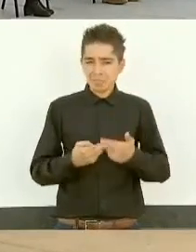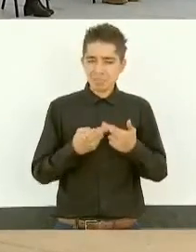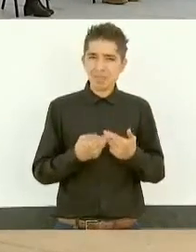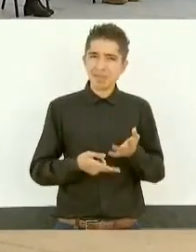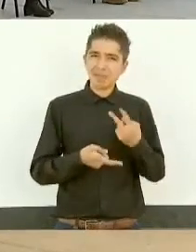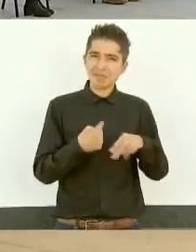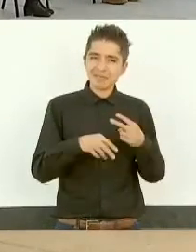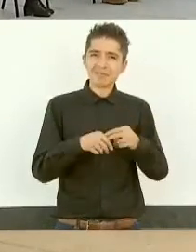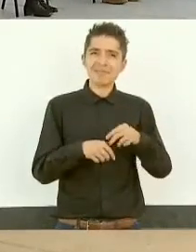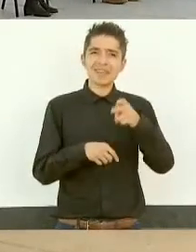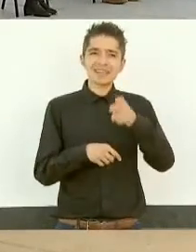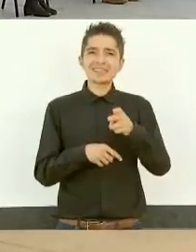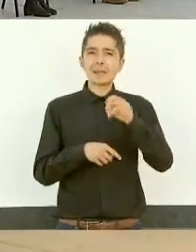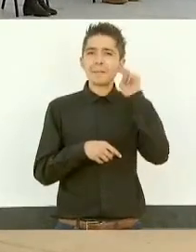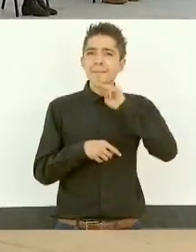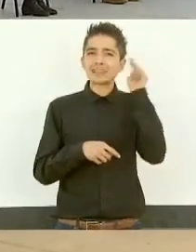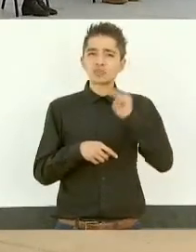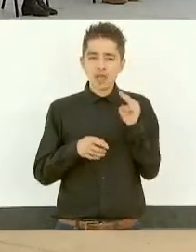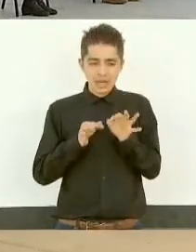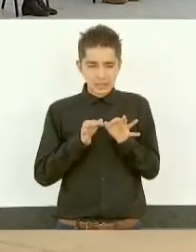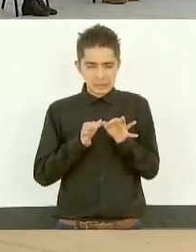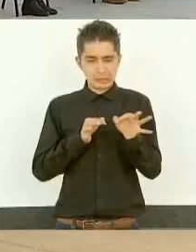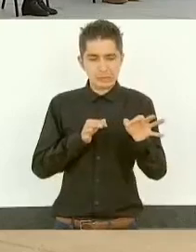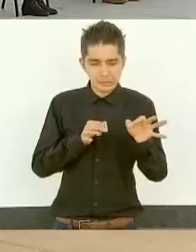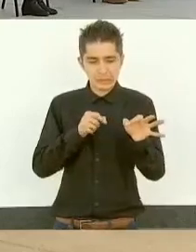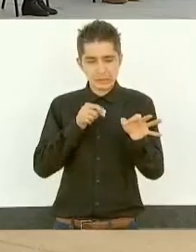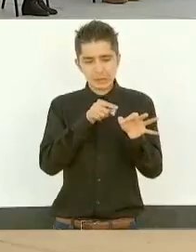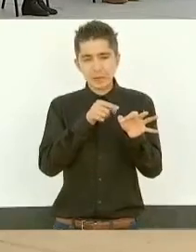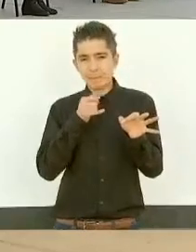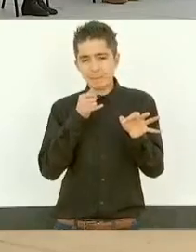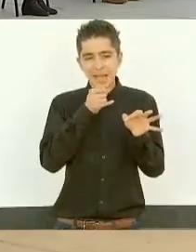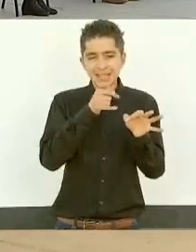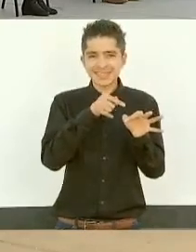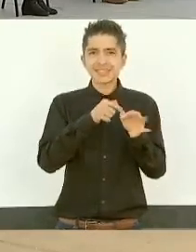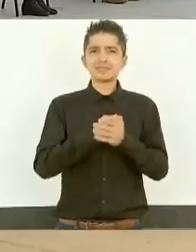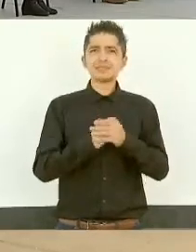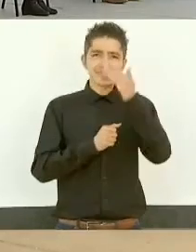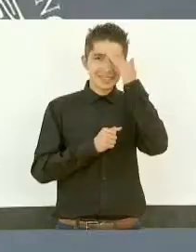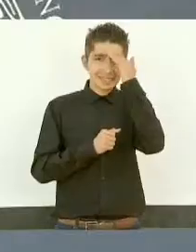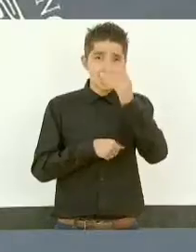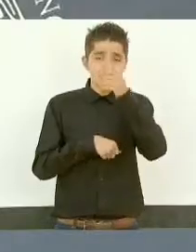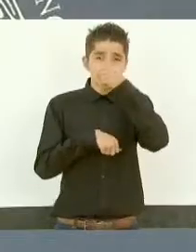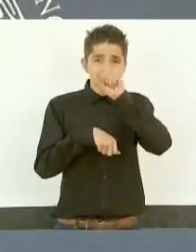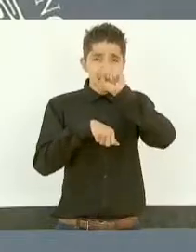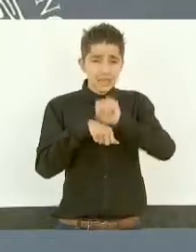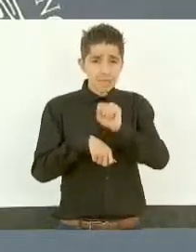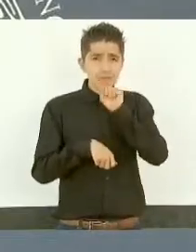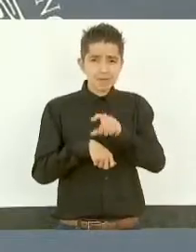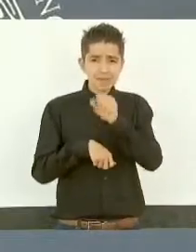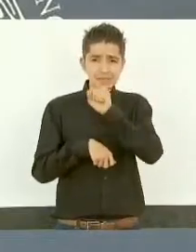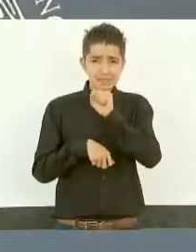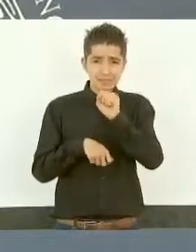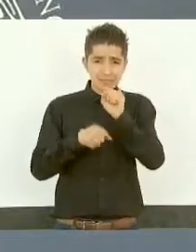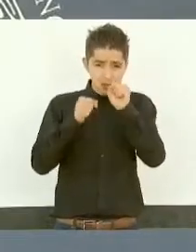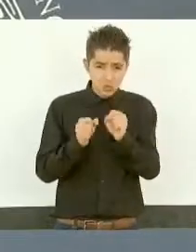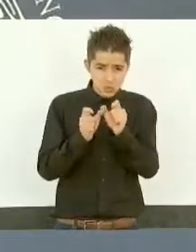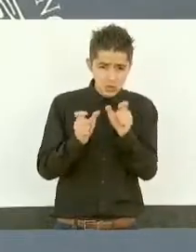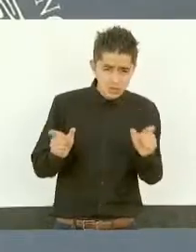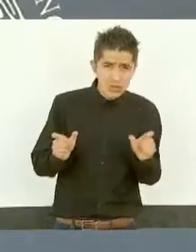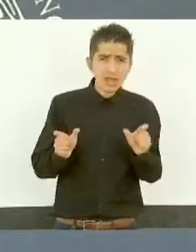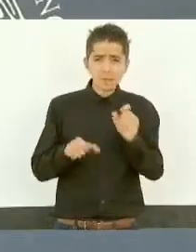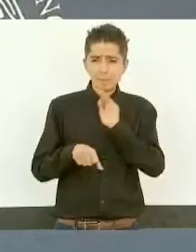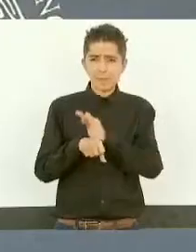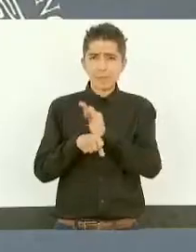rincón de Michoacán, a la señora Secretaria de Seguridad y